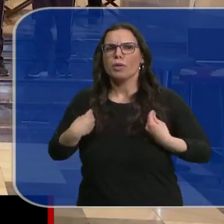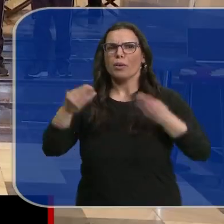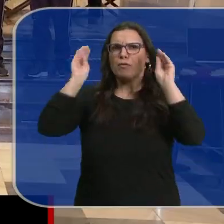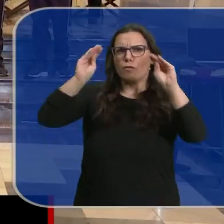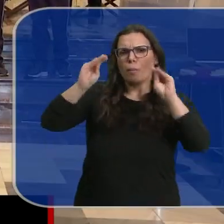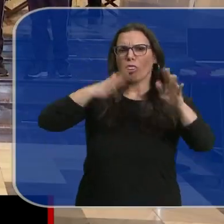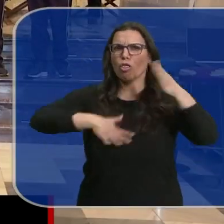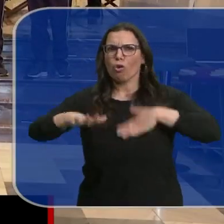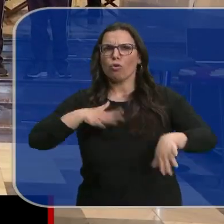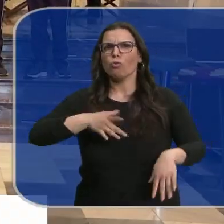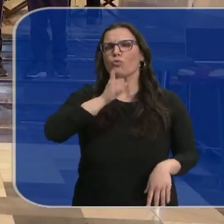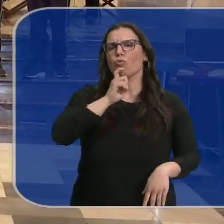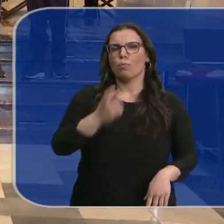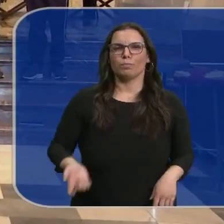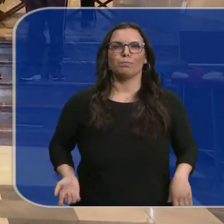académicamente.